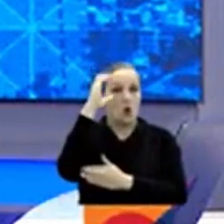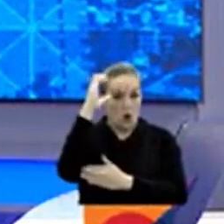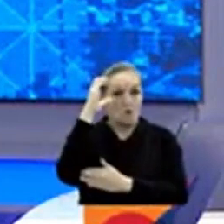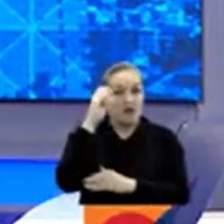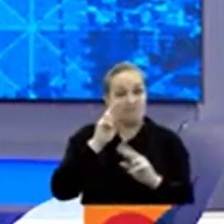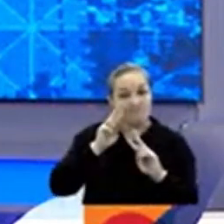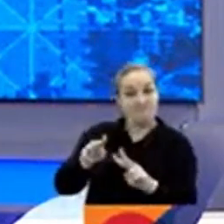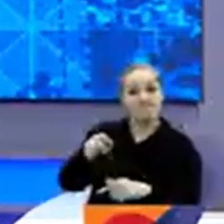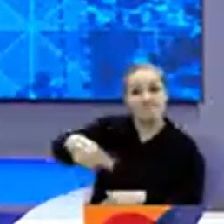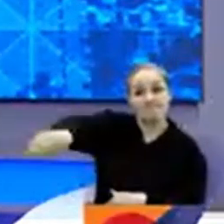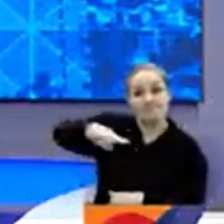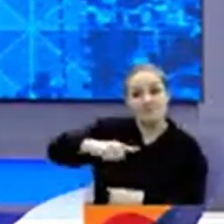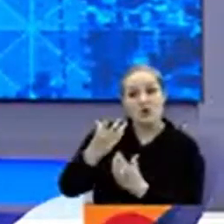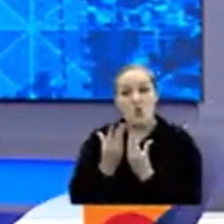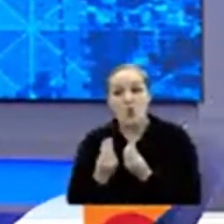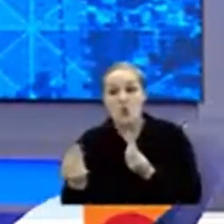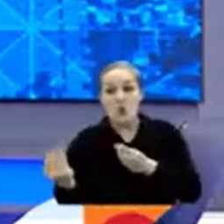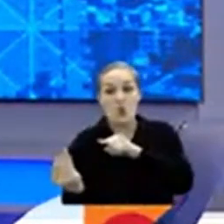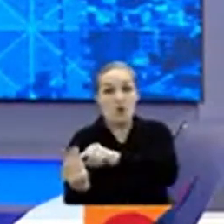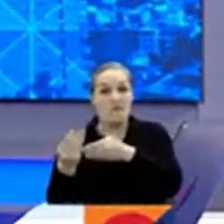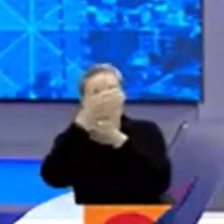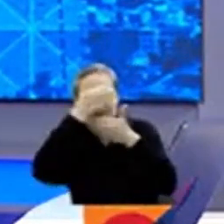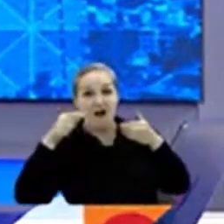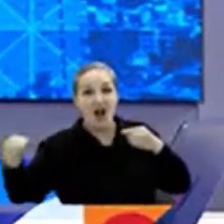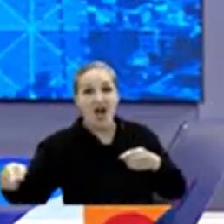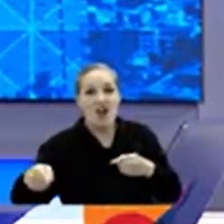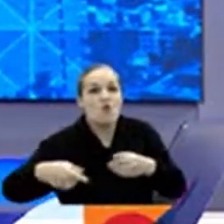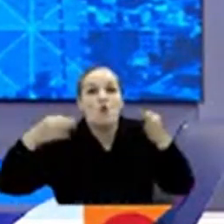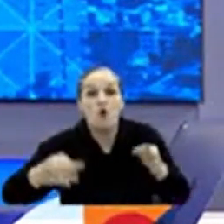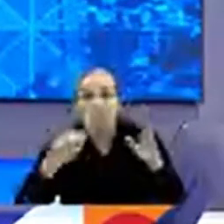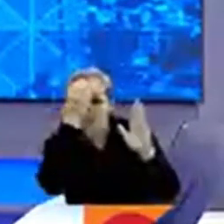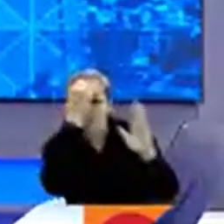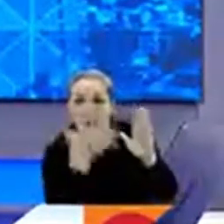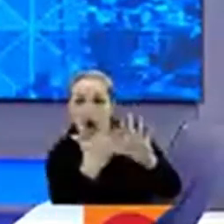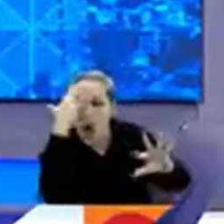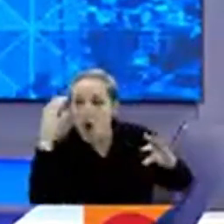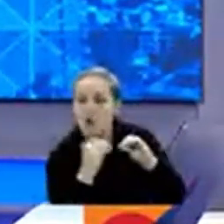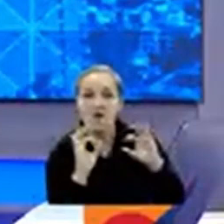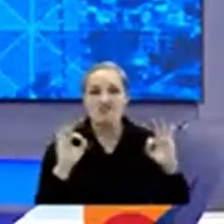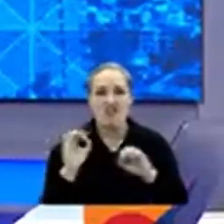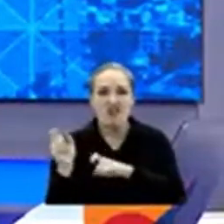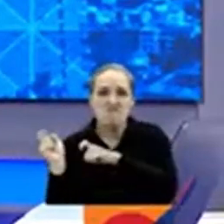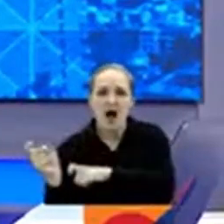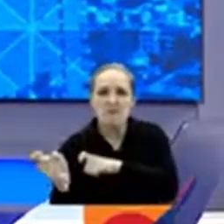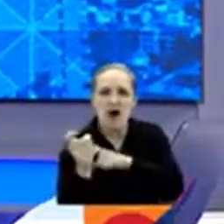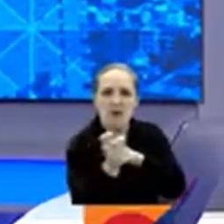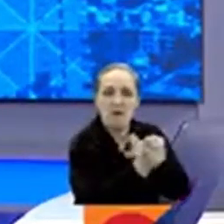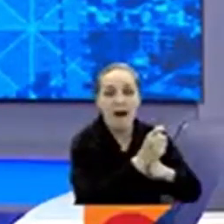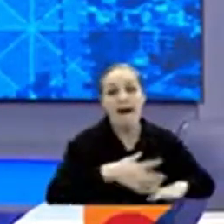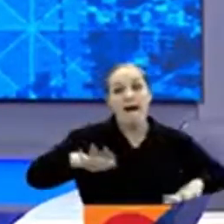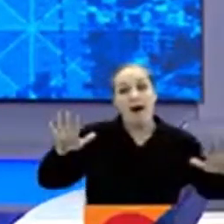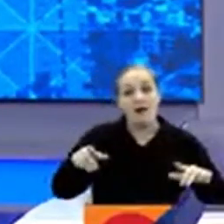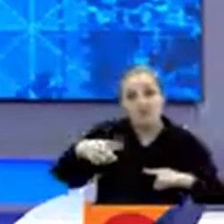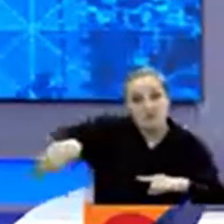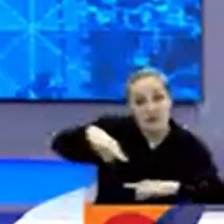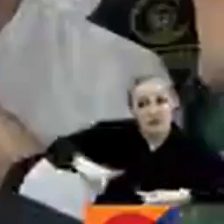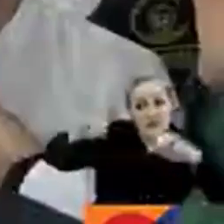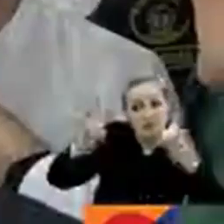cese del fuego debido al incumplimiento de algunas estructuras de esa guerrilla. Pidió al Estado Mayor Central definir la situación.